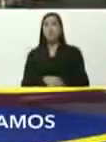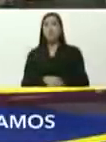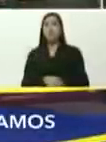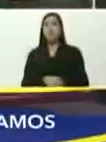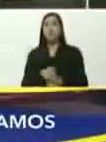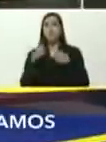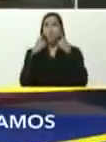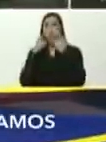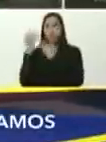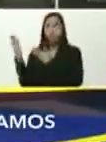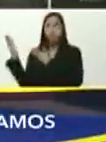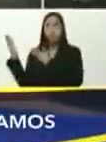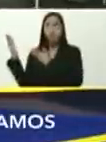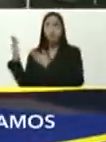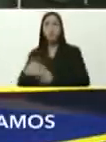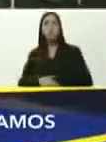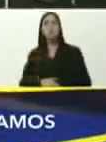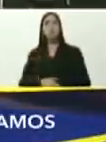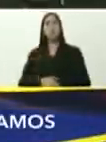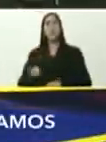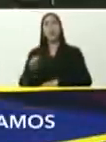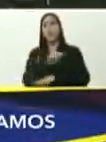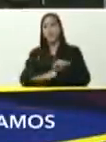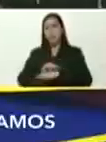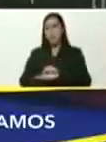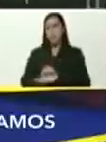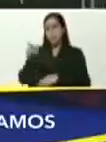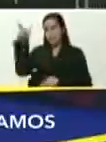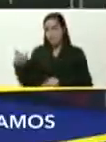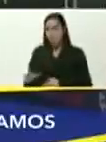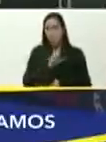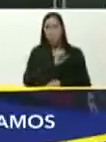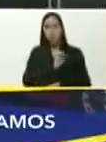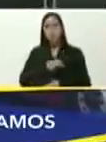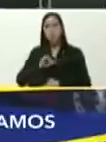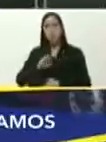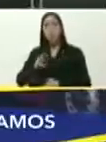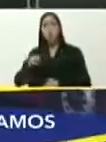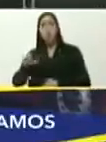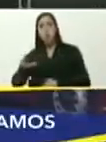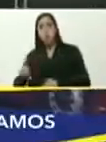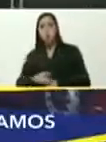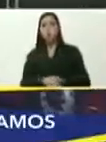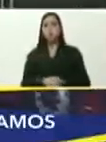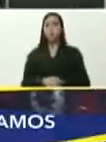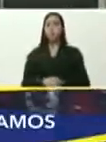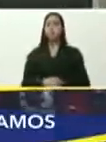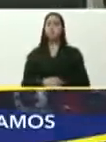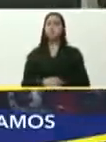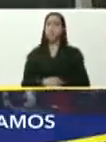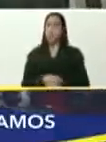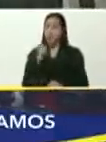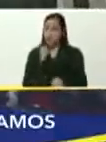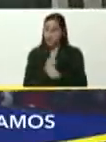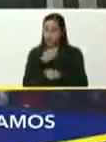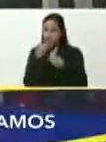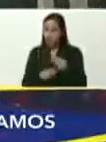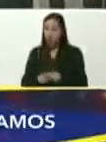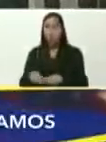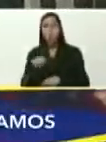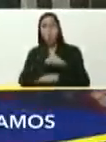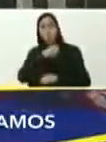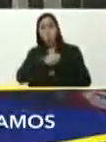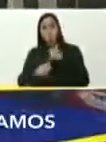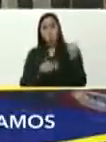verdad, ministro Hipólito Abreu, es clave, compañero vicepresidente de